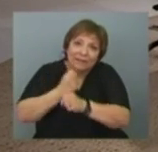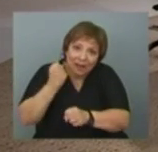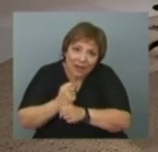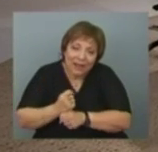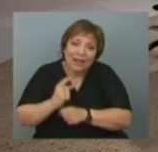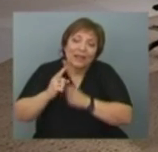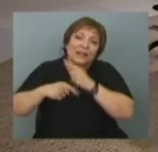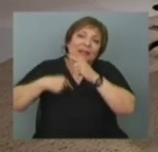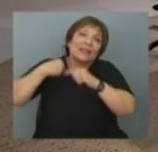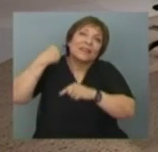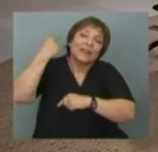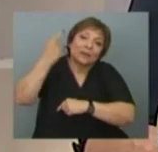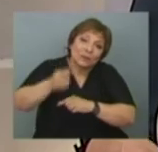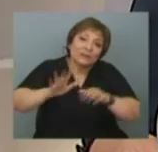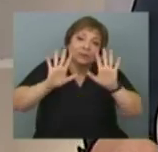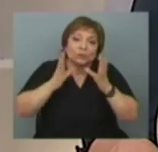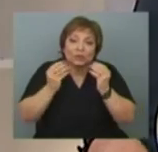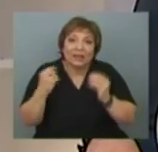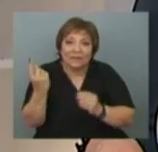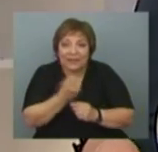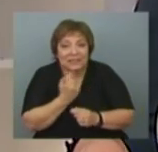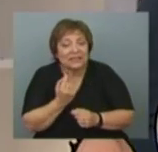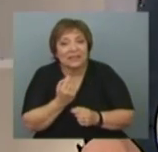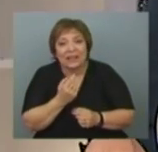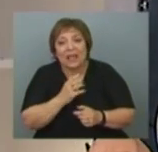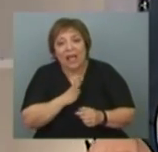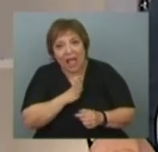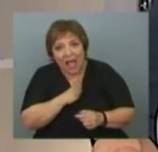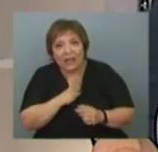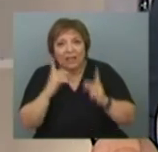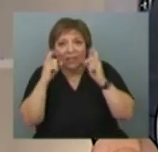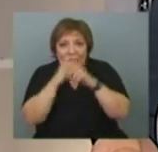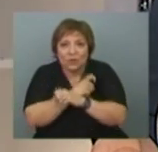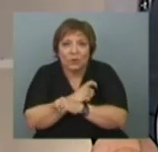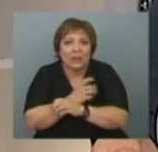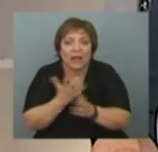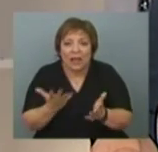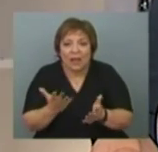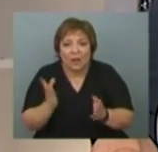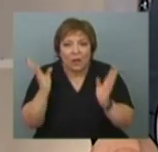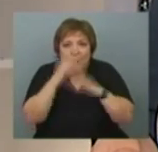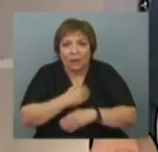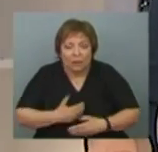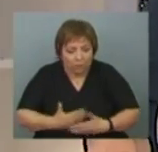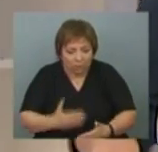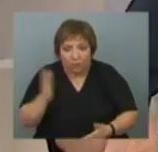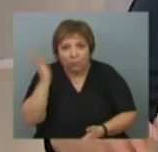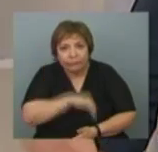y que seguramente, o muchas veces pasa, tiene dificultades para concebir,